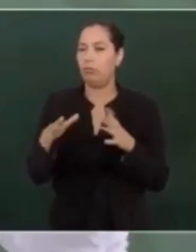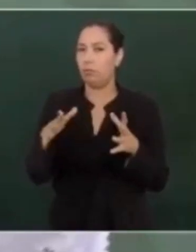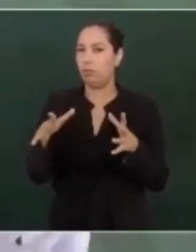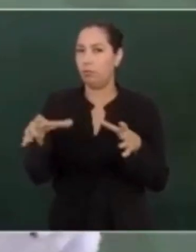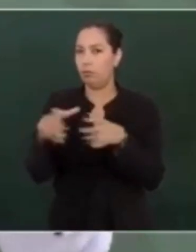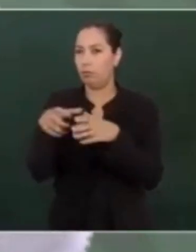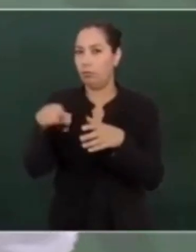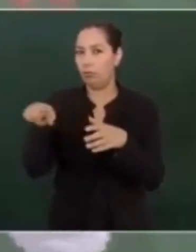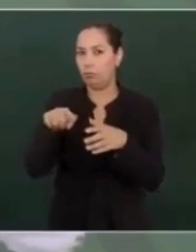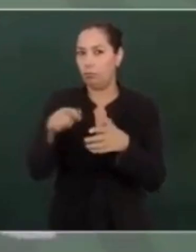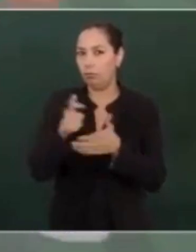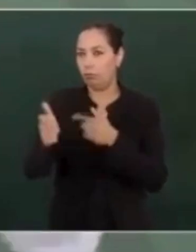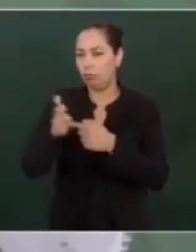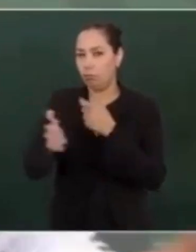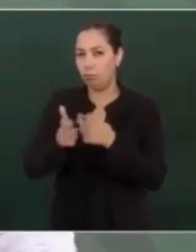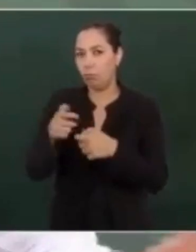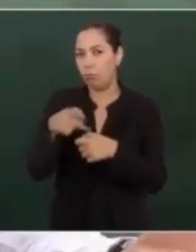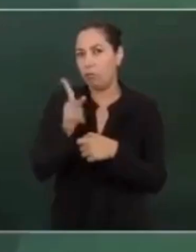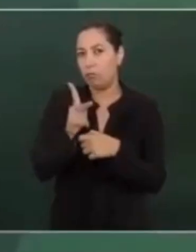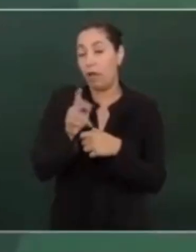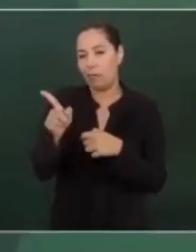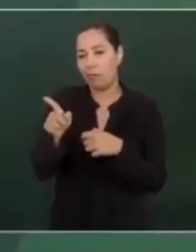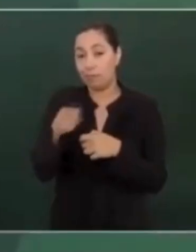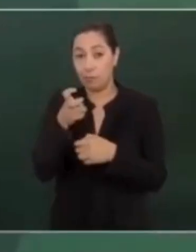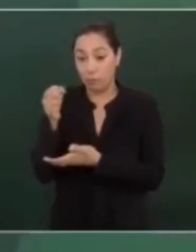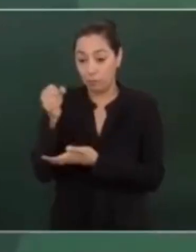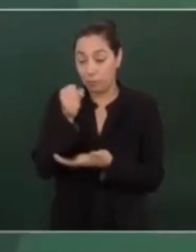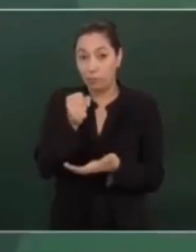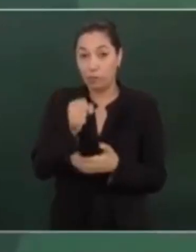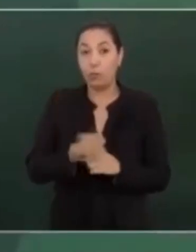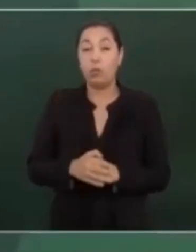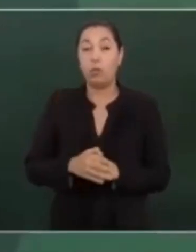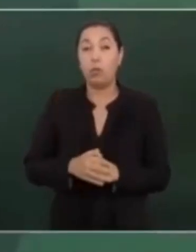¿de dónde salen esos cuatrocientos mil millones? Entonces,